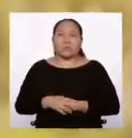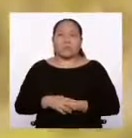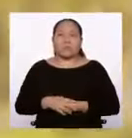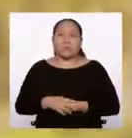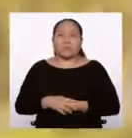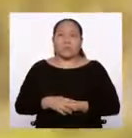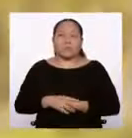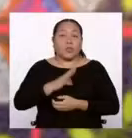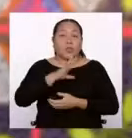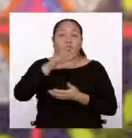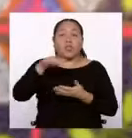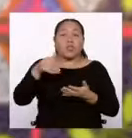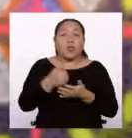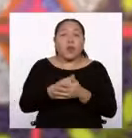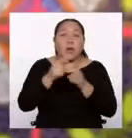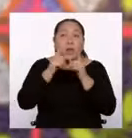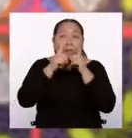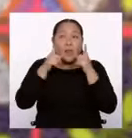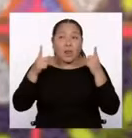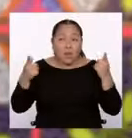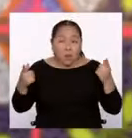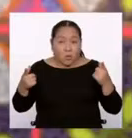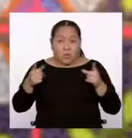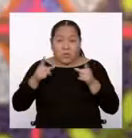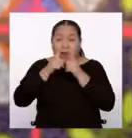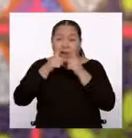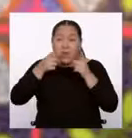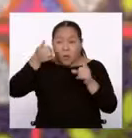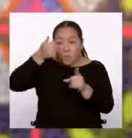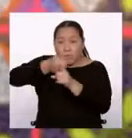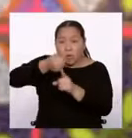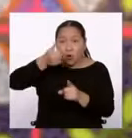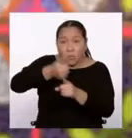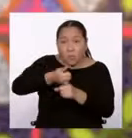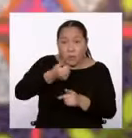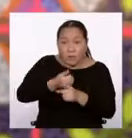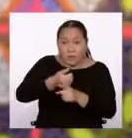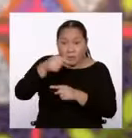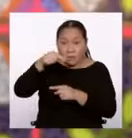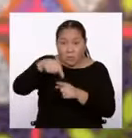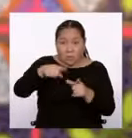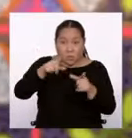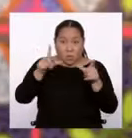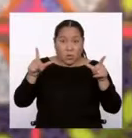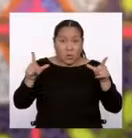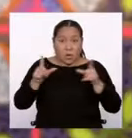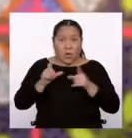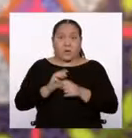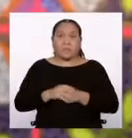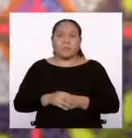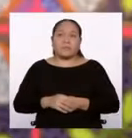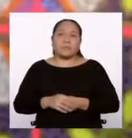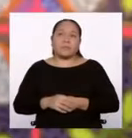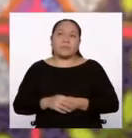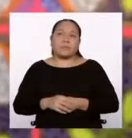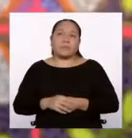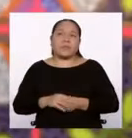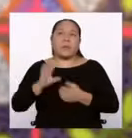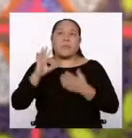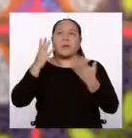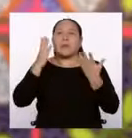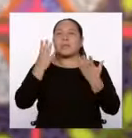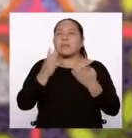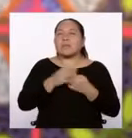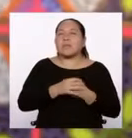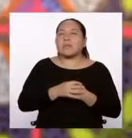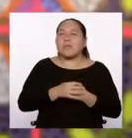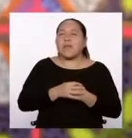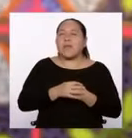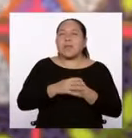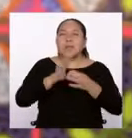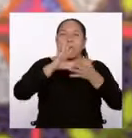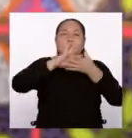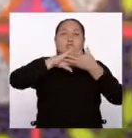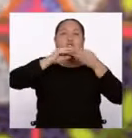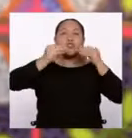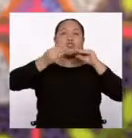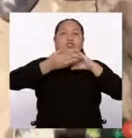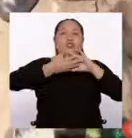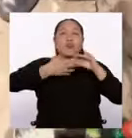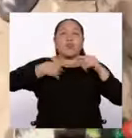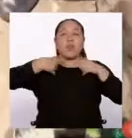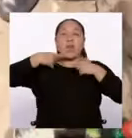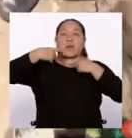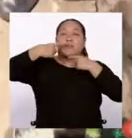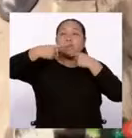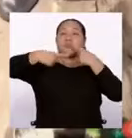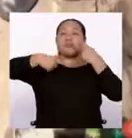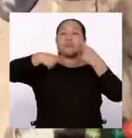Todas las lenguas, y las lenguas originarias o indígenas también, son como el correlato verbal de una modalidad de